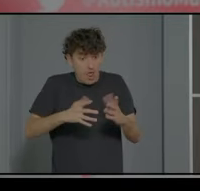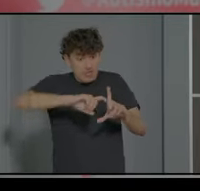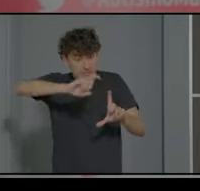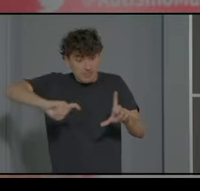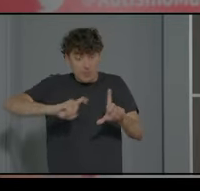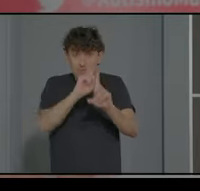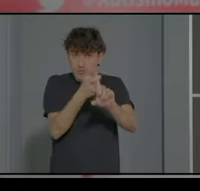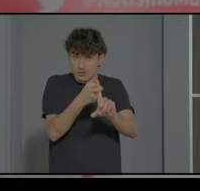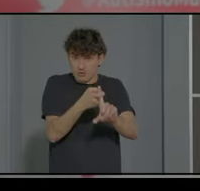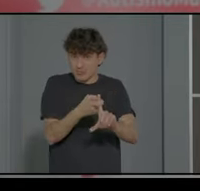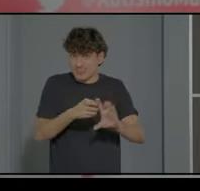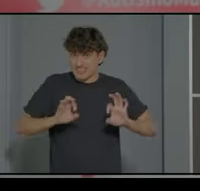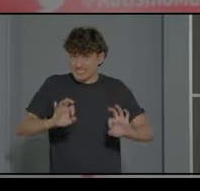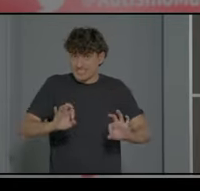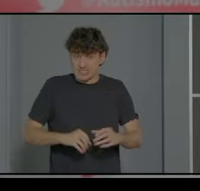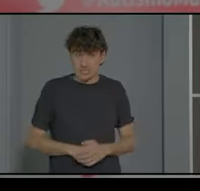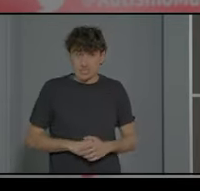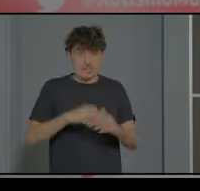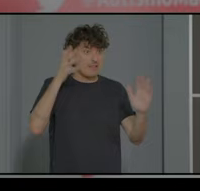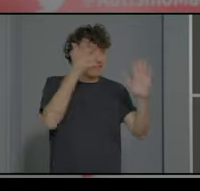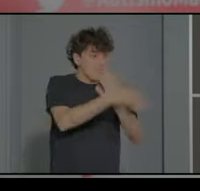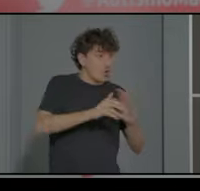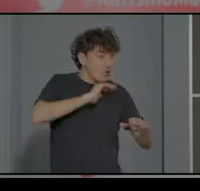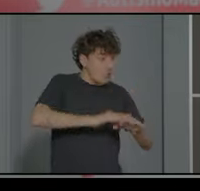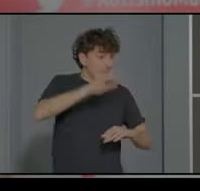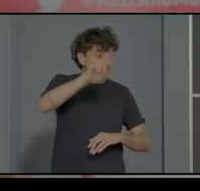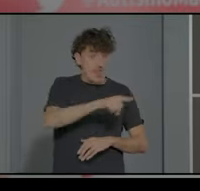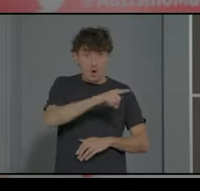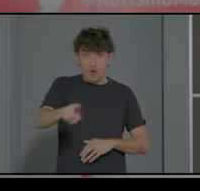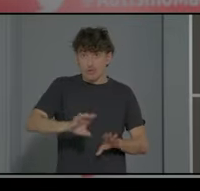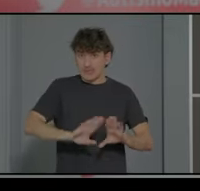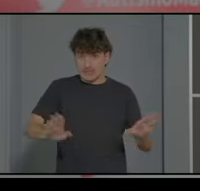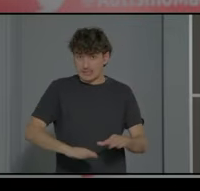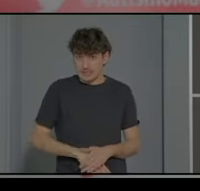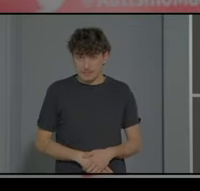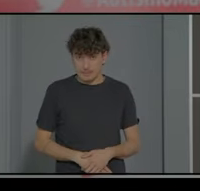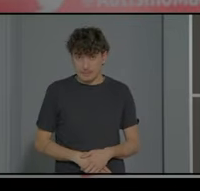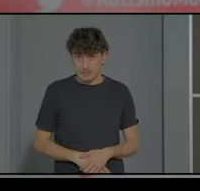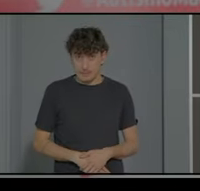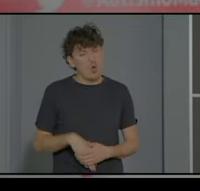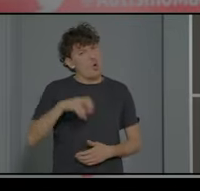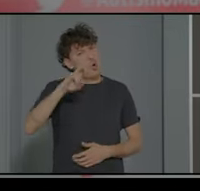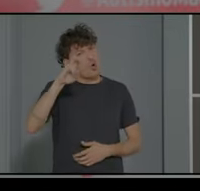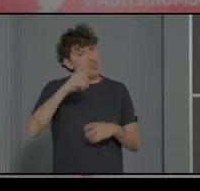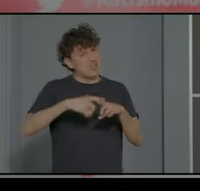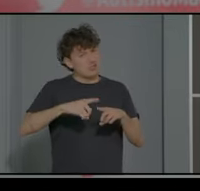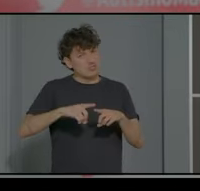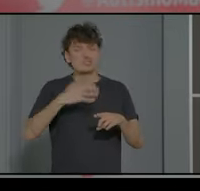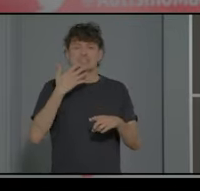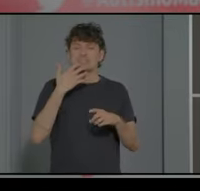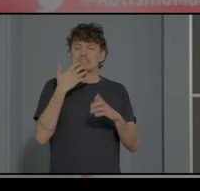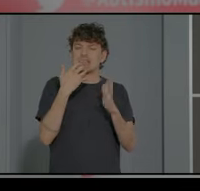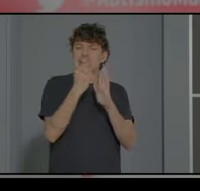diagnóstico. Define, usted cumple, no cumple. Otra cosa es que, por supuesto, cumpliendo con